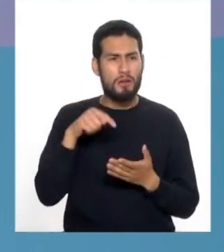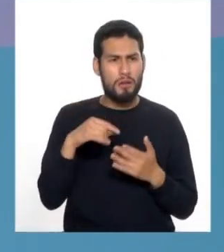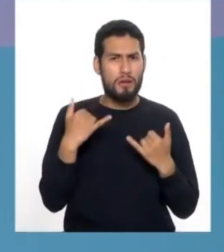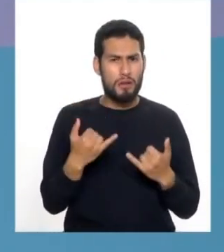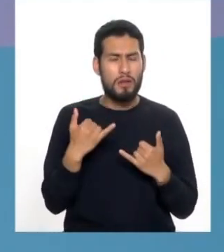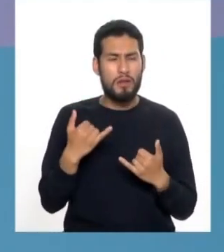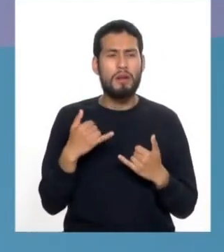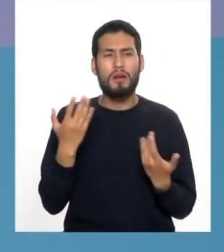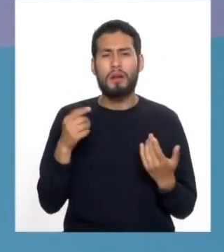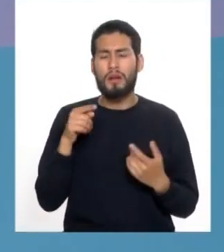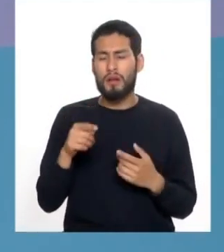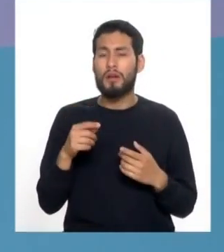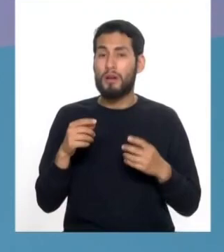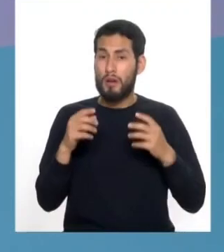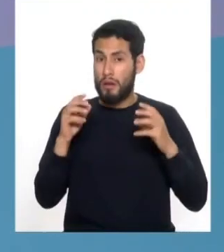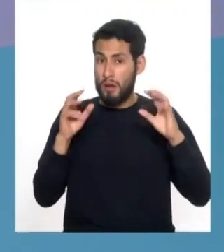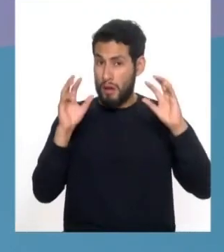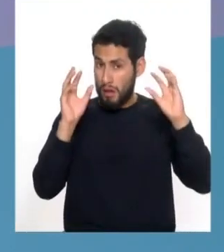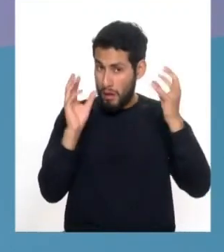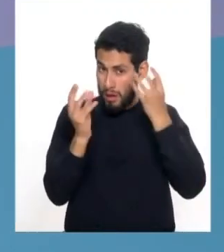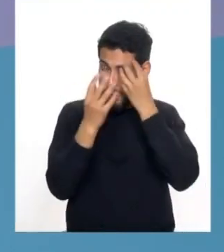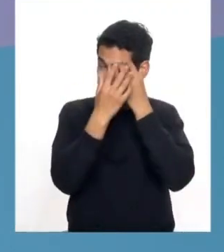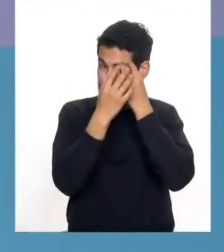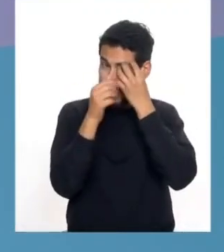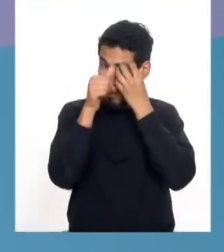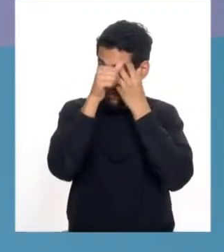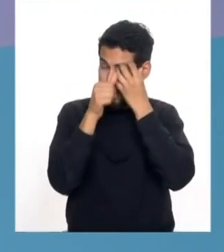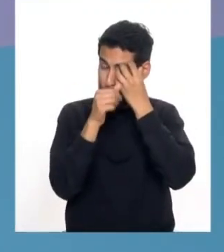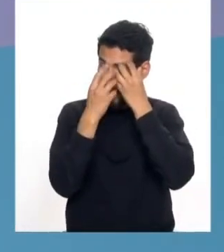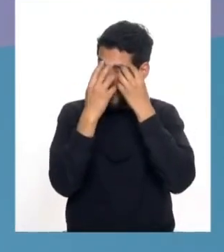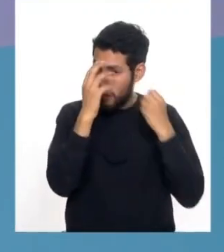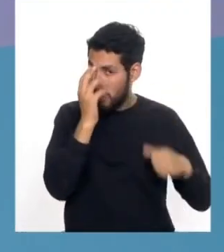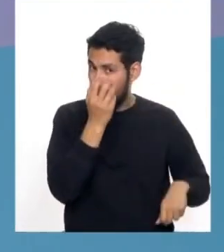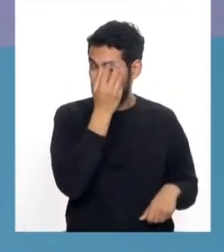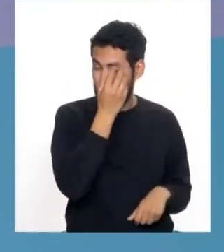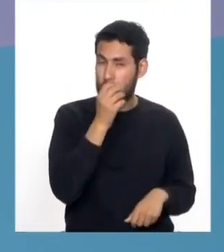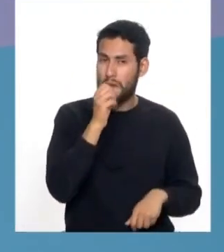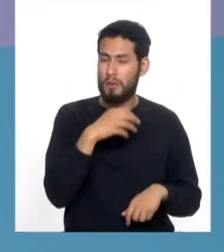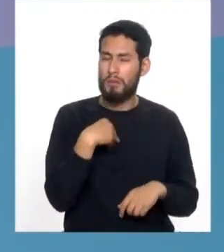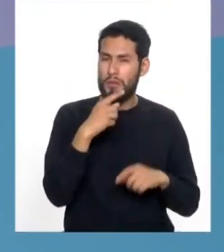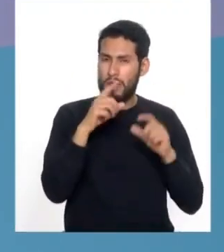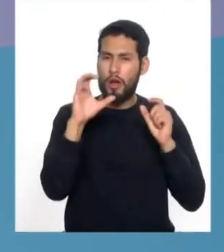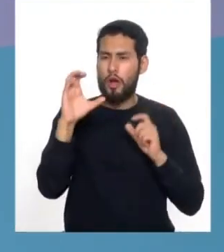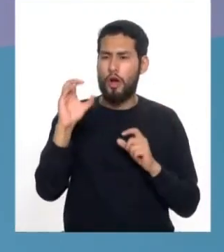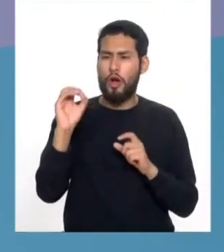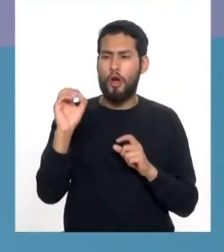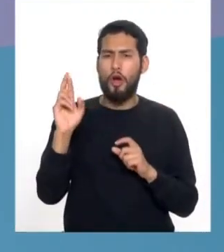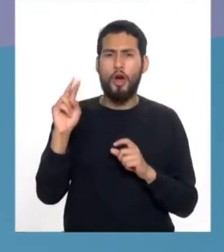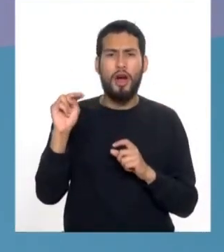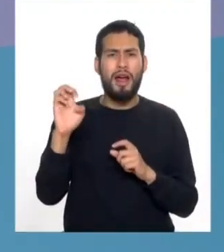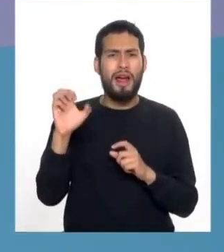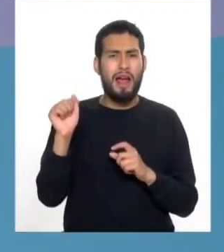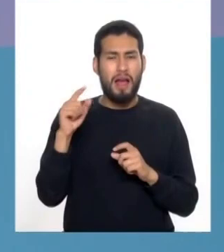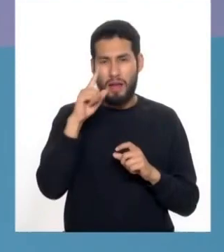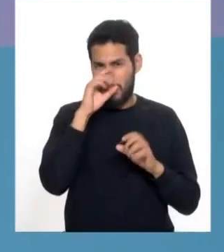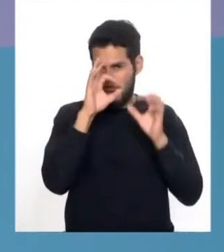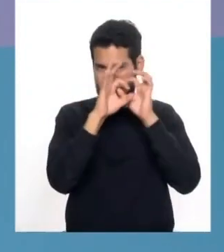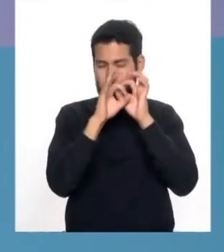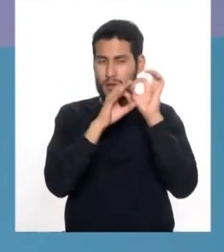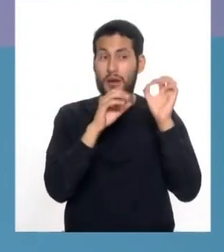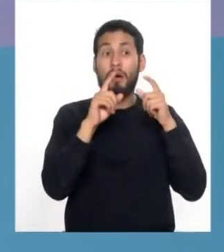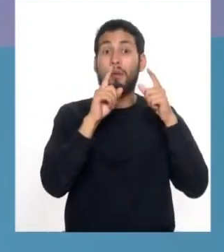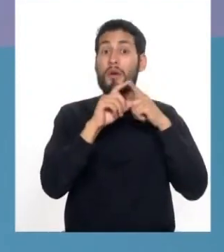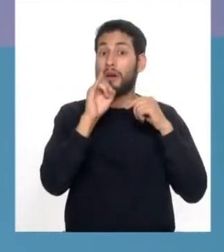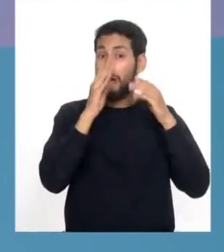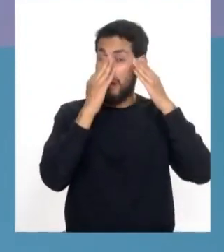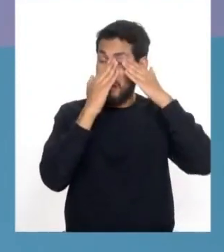trasplantes corneales, pero si es niño se puede hacer. Cuando ya ha habido una depresión, depresión, depresión, perdón,